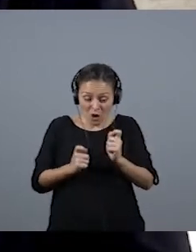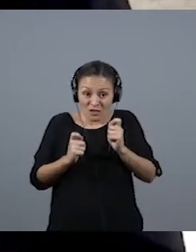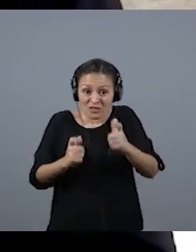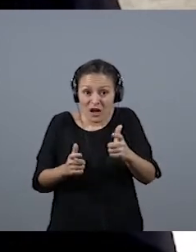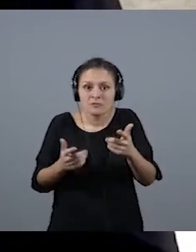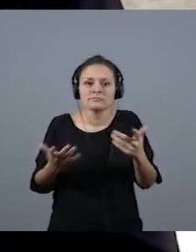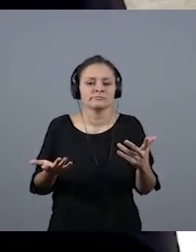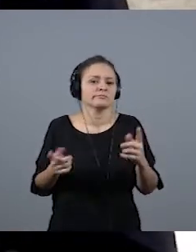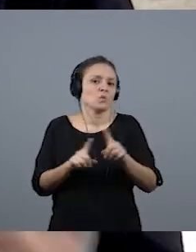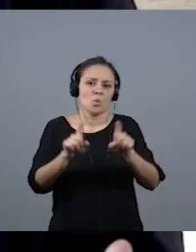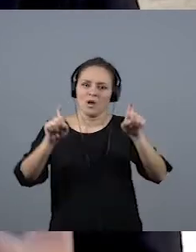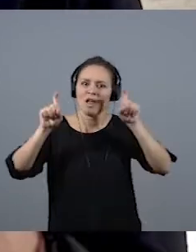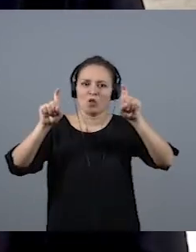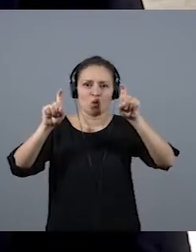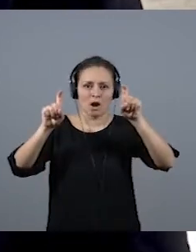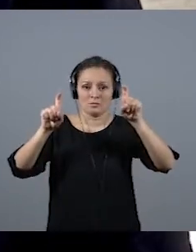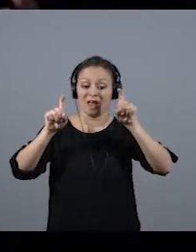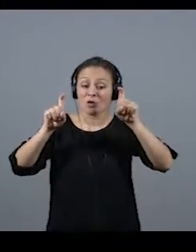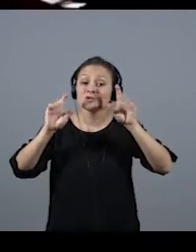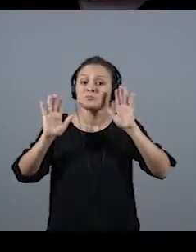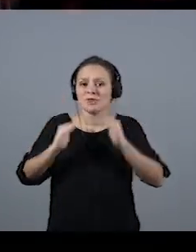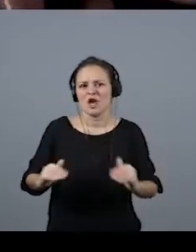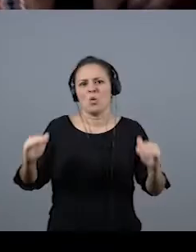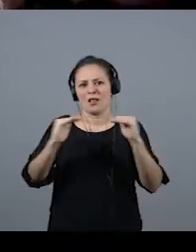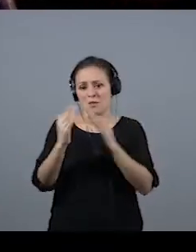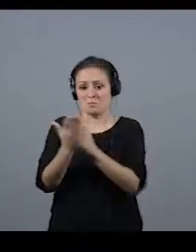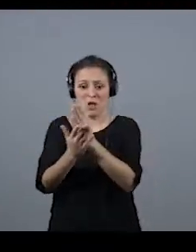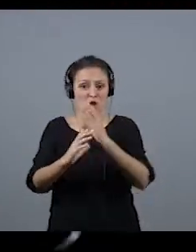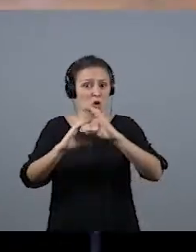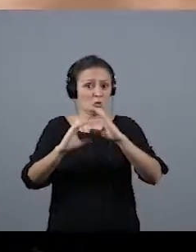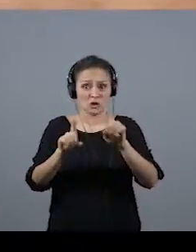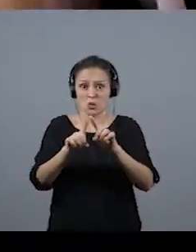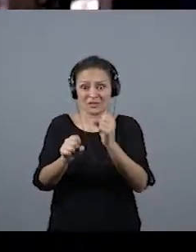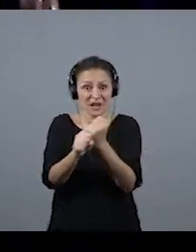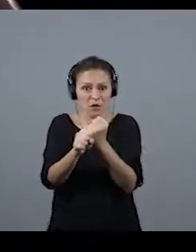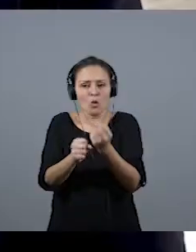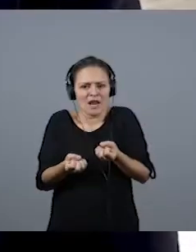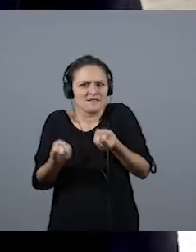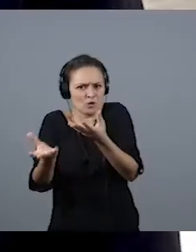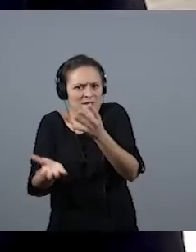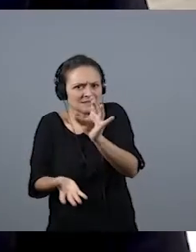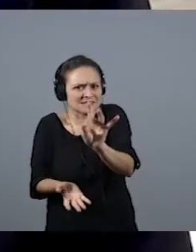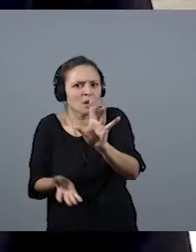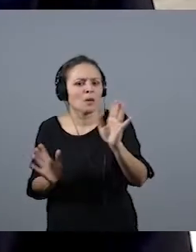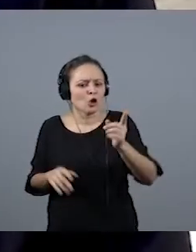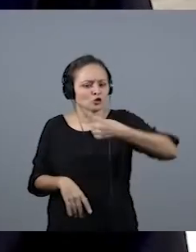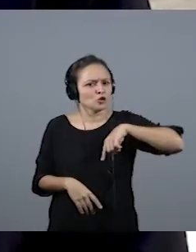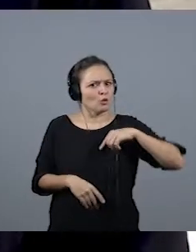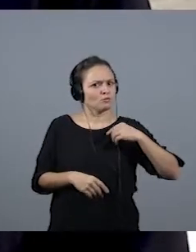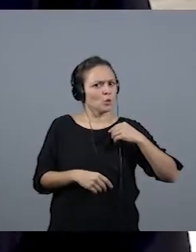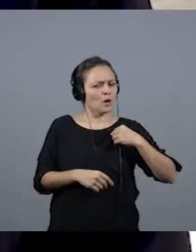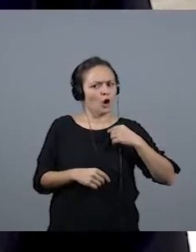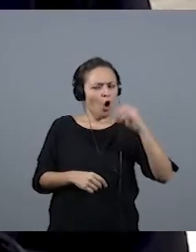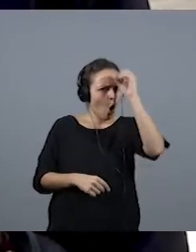educar en igualdad los medios de comunicación. No solamente tenemos la tarea de informar, también tenemos una tarea de formar